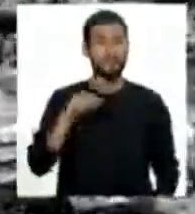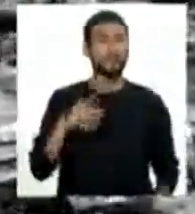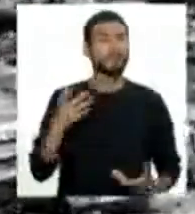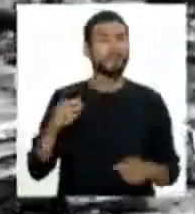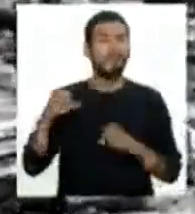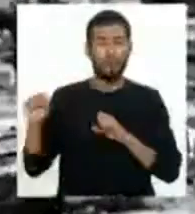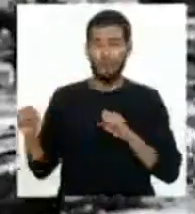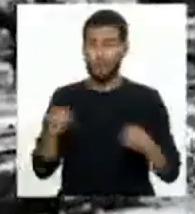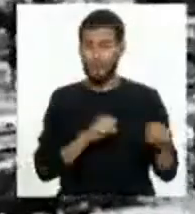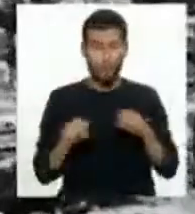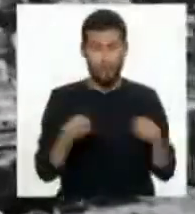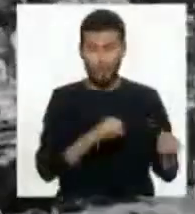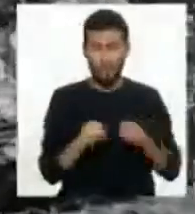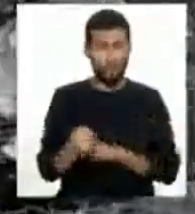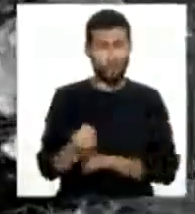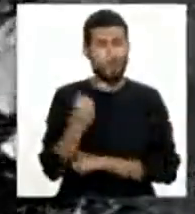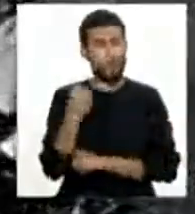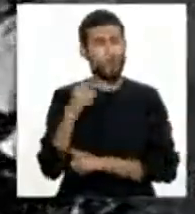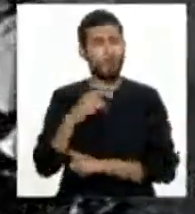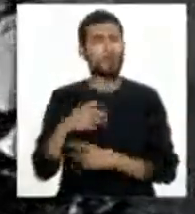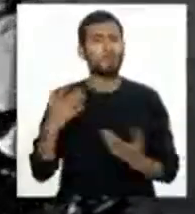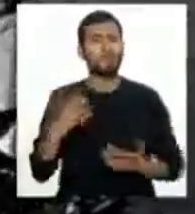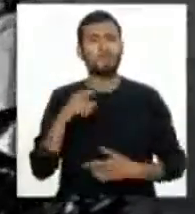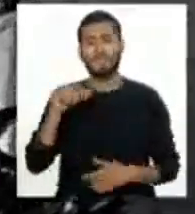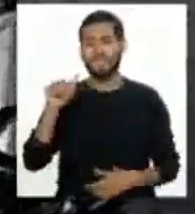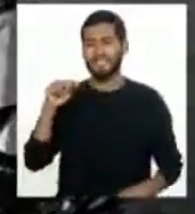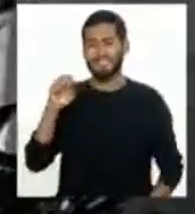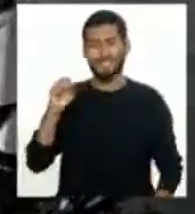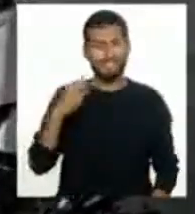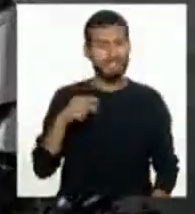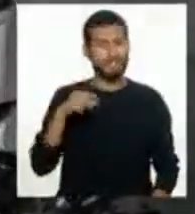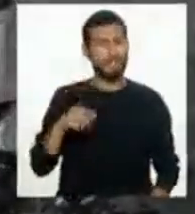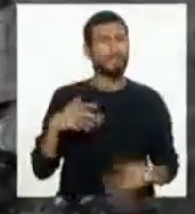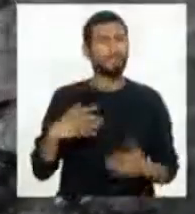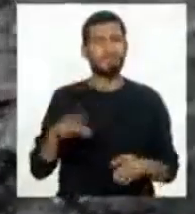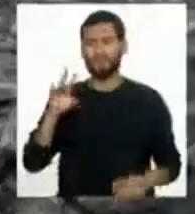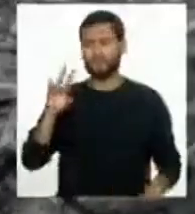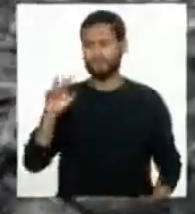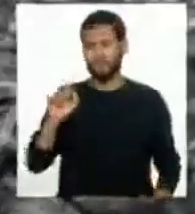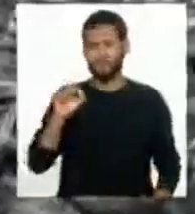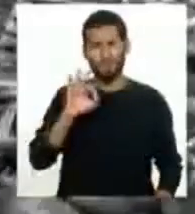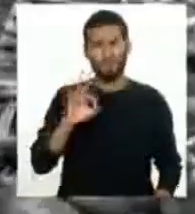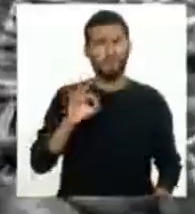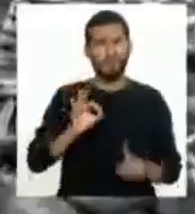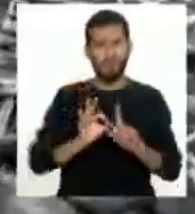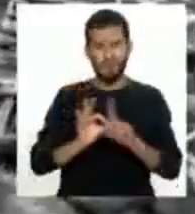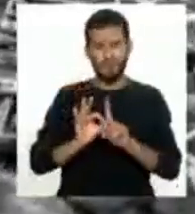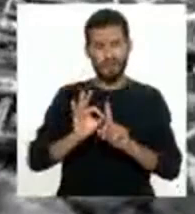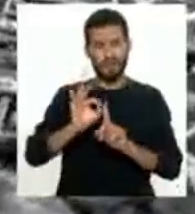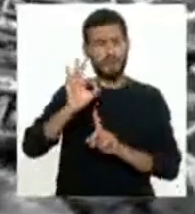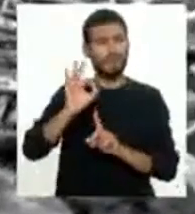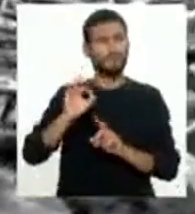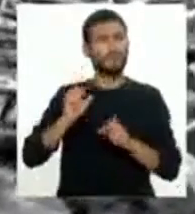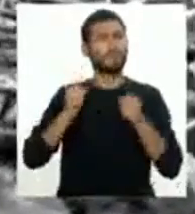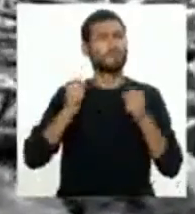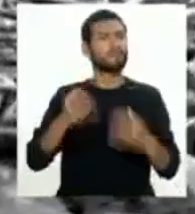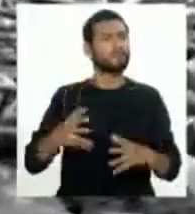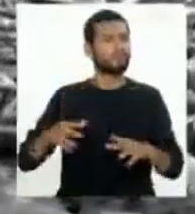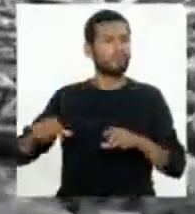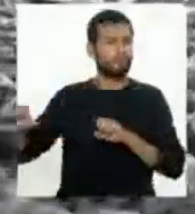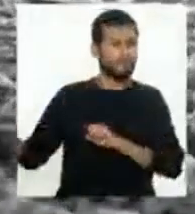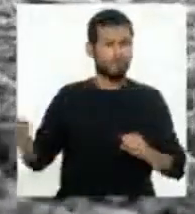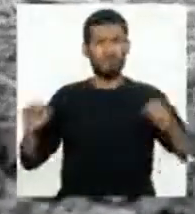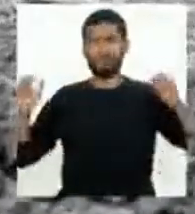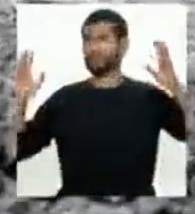movimiento telúrico azotó la región de Ancash con una magnitud de 7.9 en la escala de Richa, lo que produjo un enorme